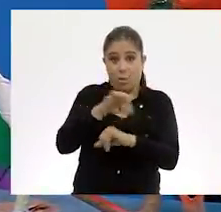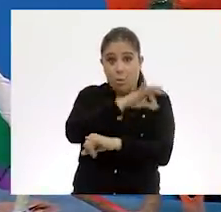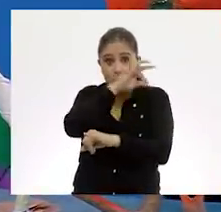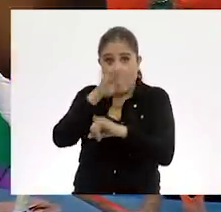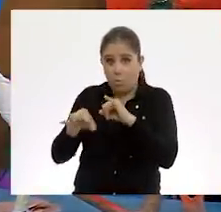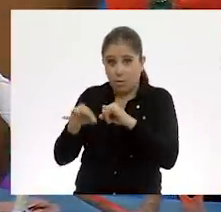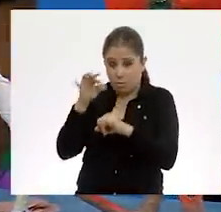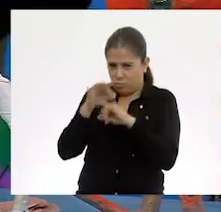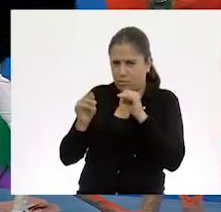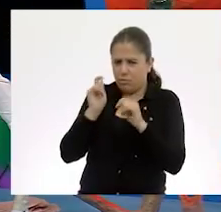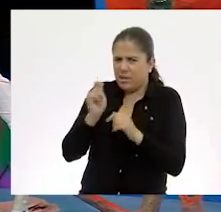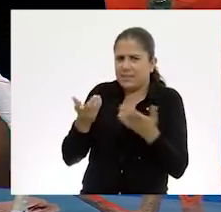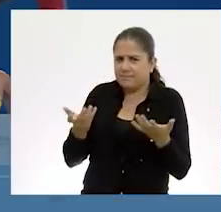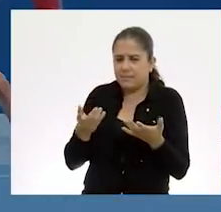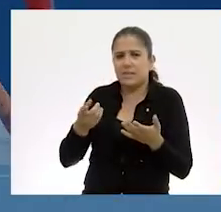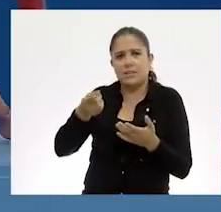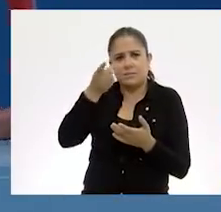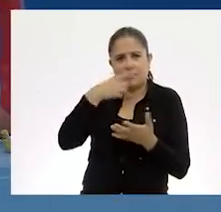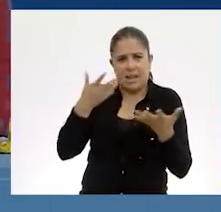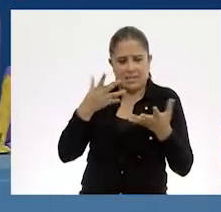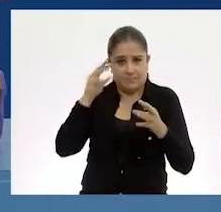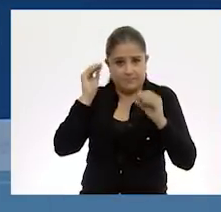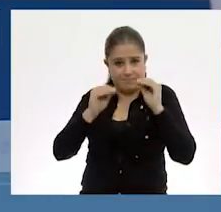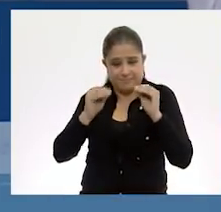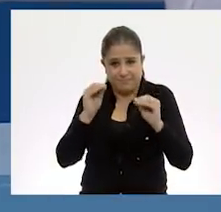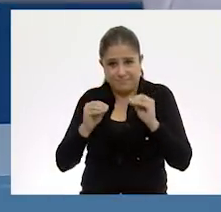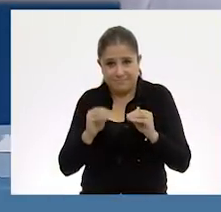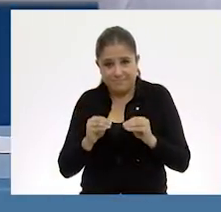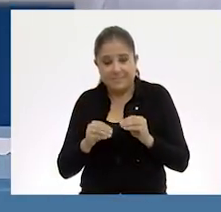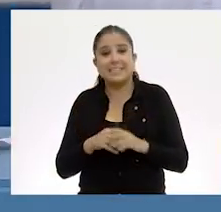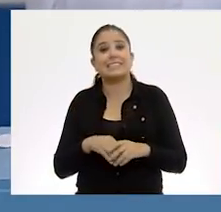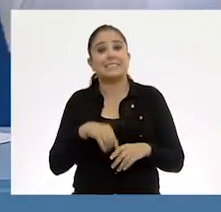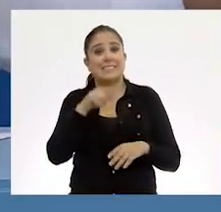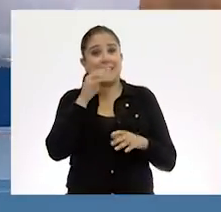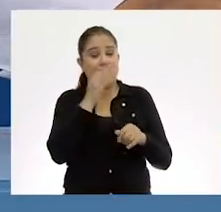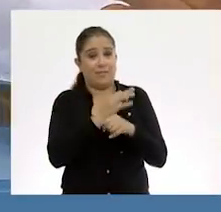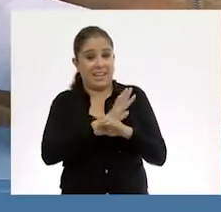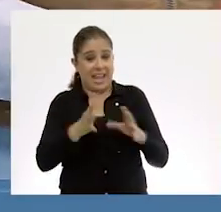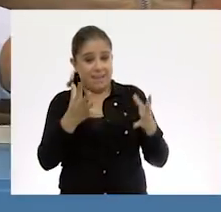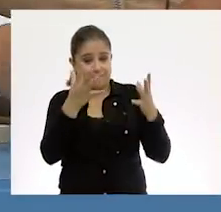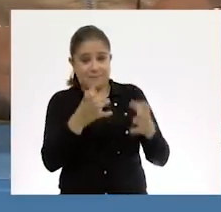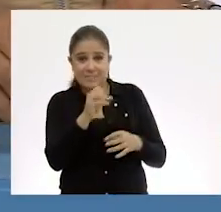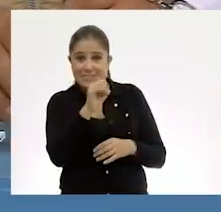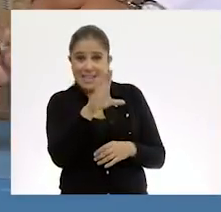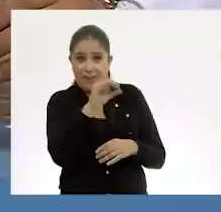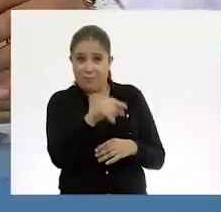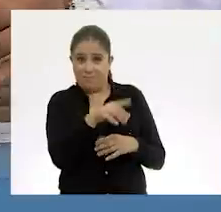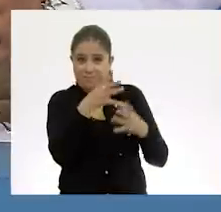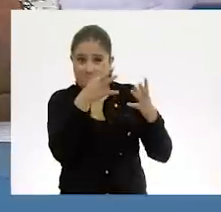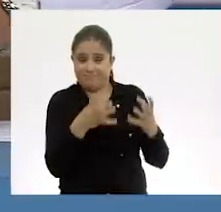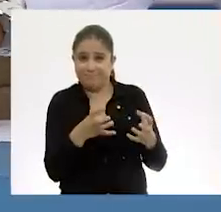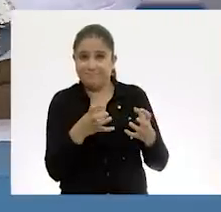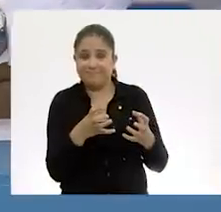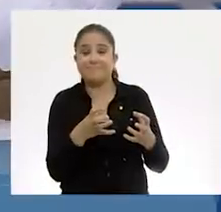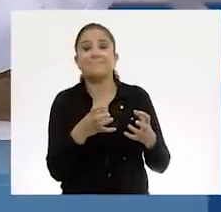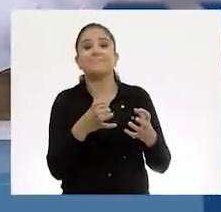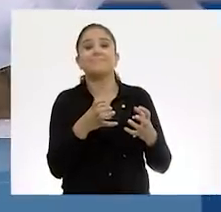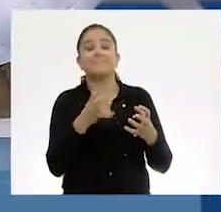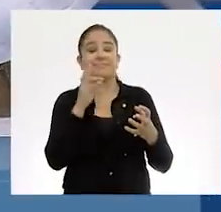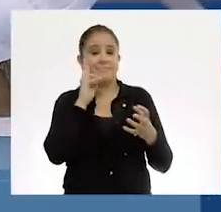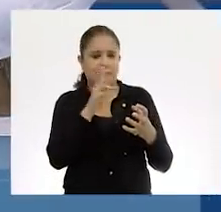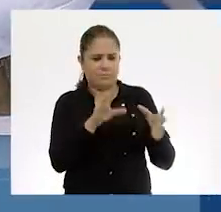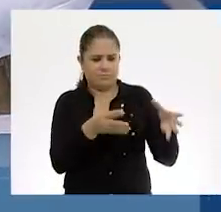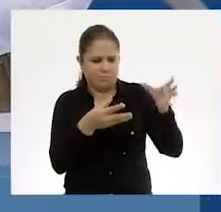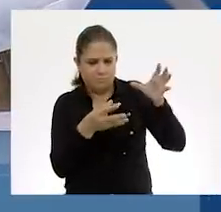el último punto sería que ya comenzar la decoración. Una vez que está así ya seco, una vez que está así